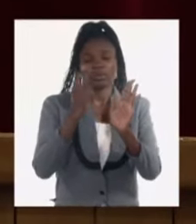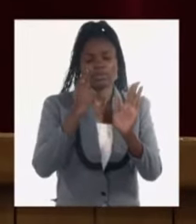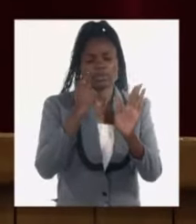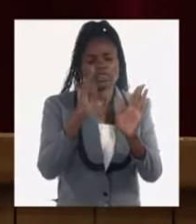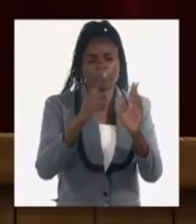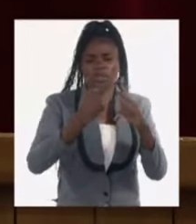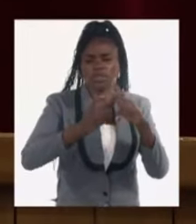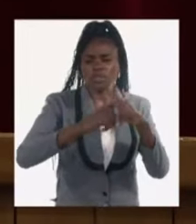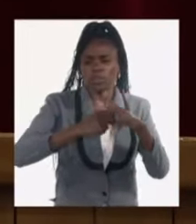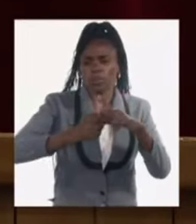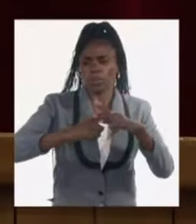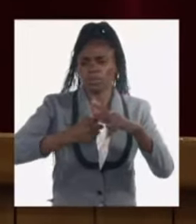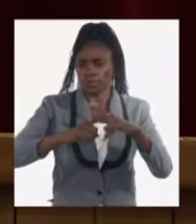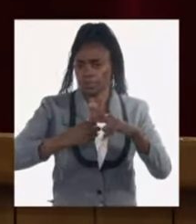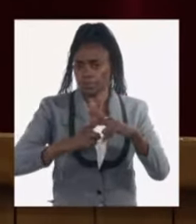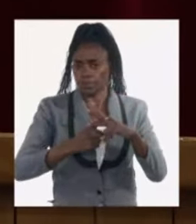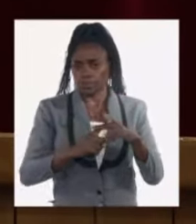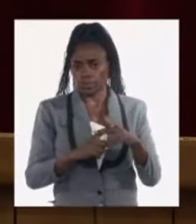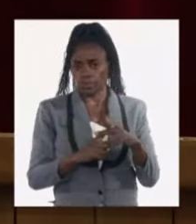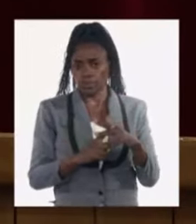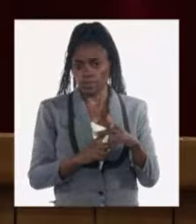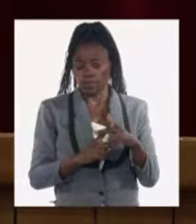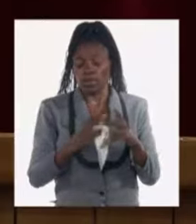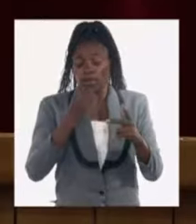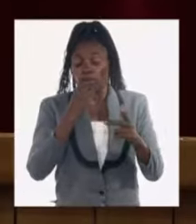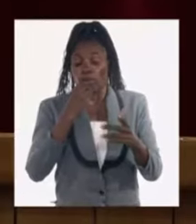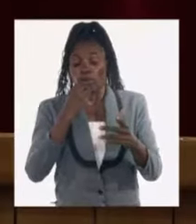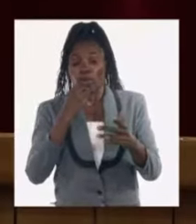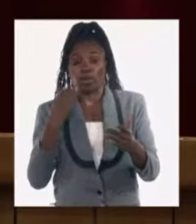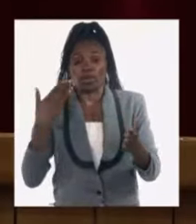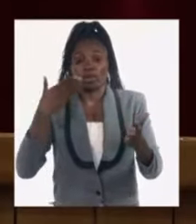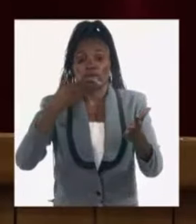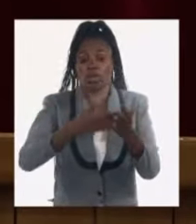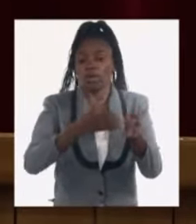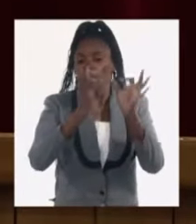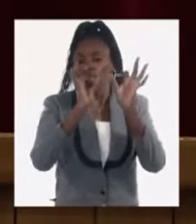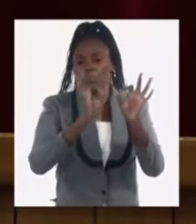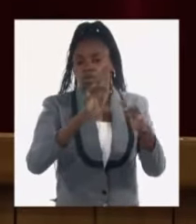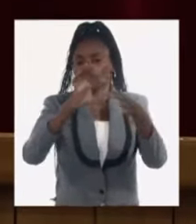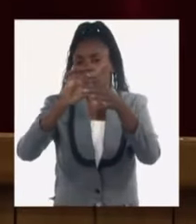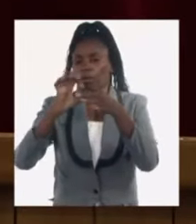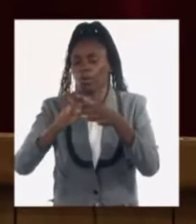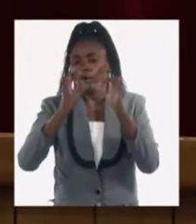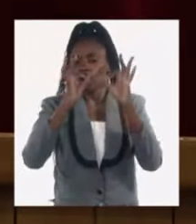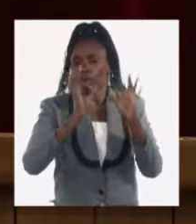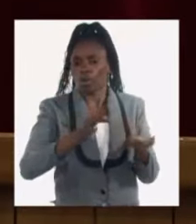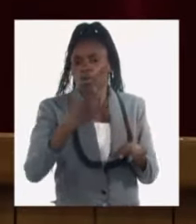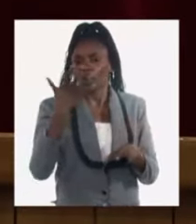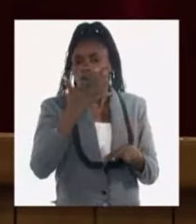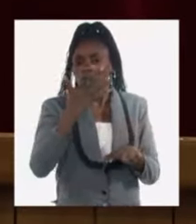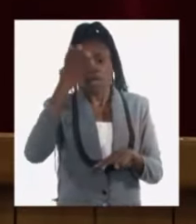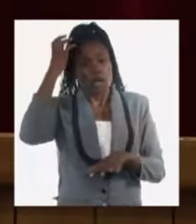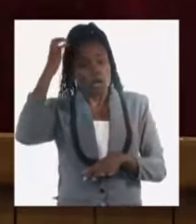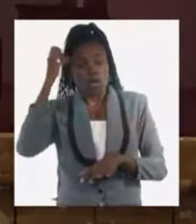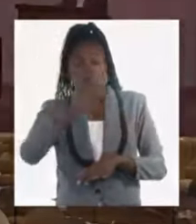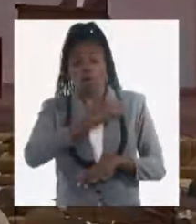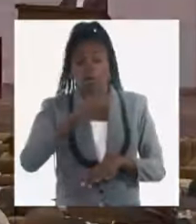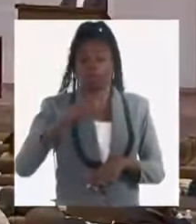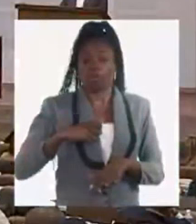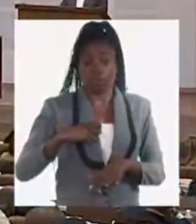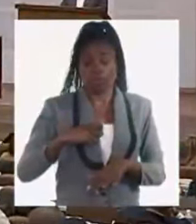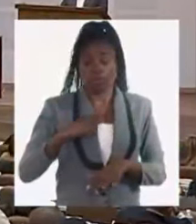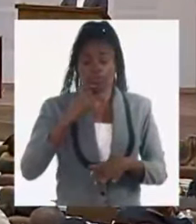resolver que es alcanzar un verdadero encadenamiento efectivo entre el sector estatal y el no estatal